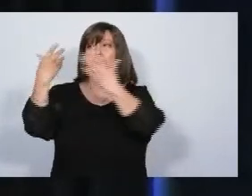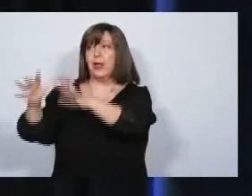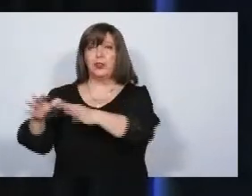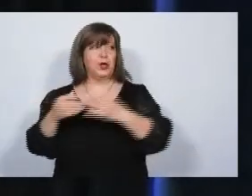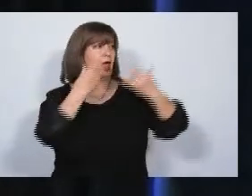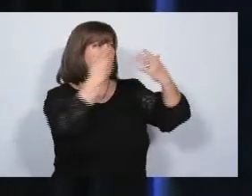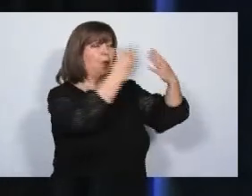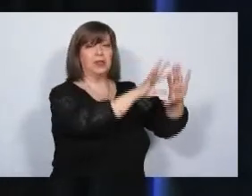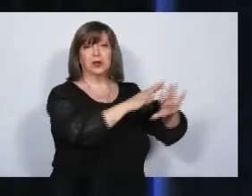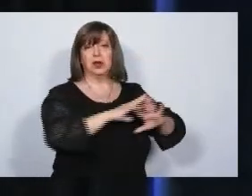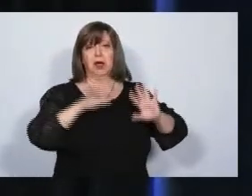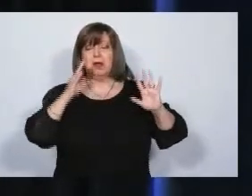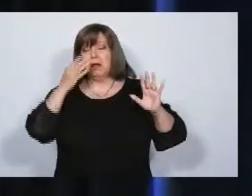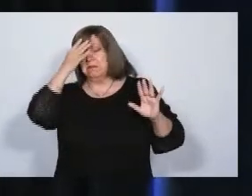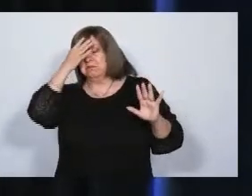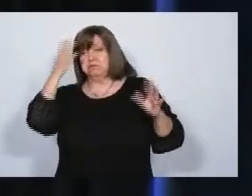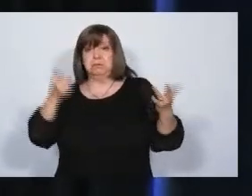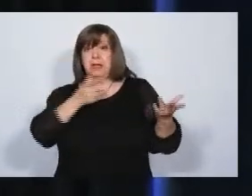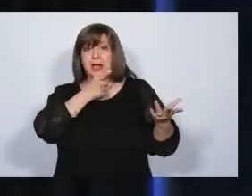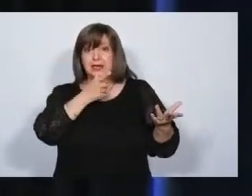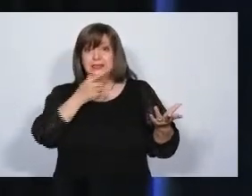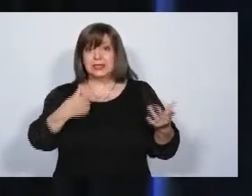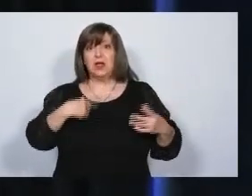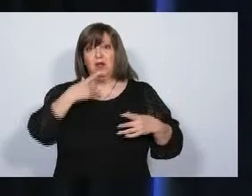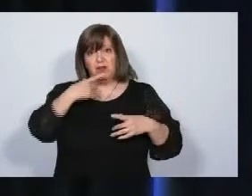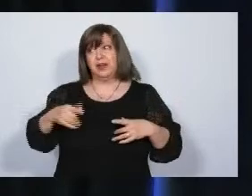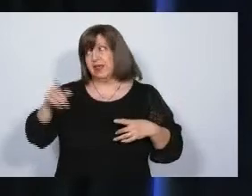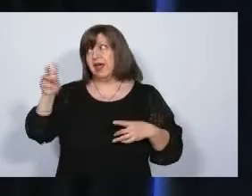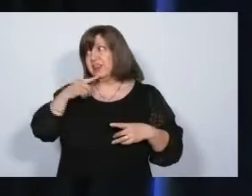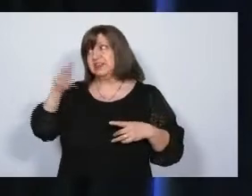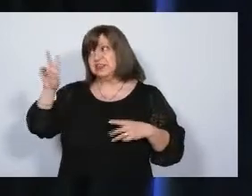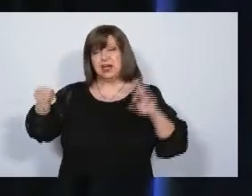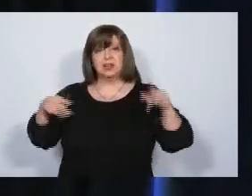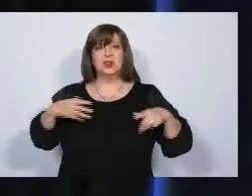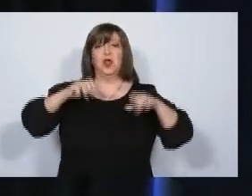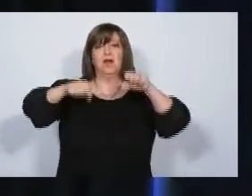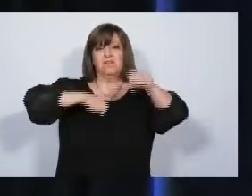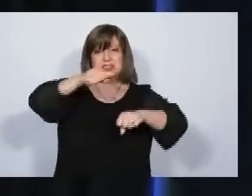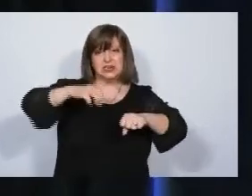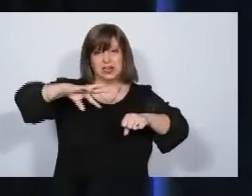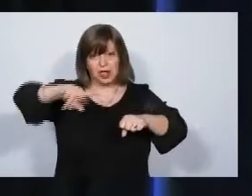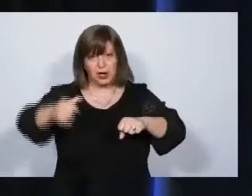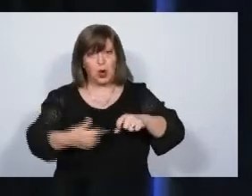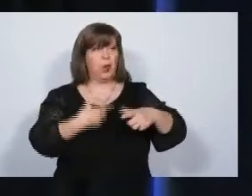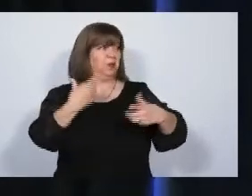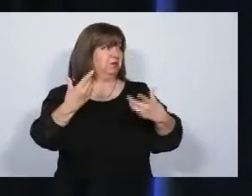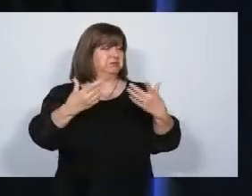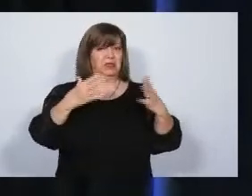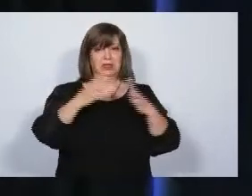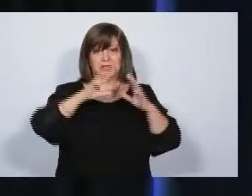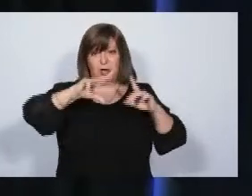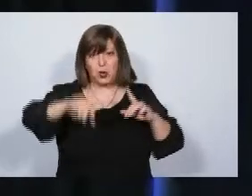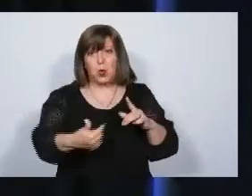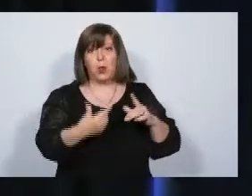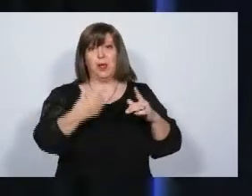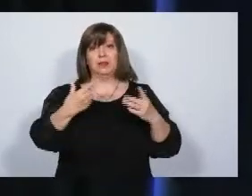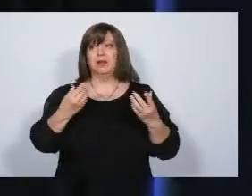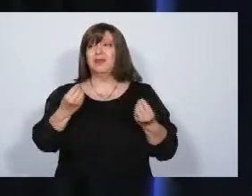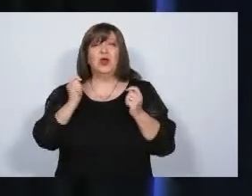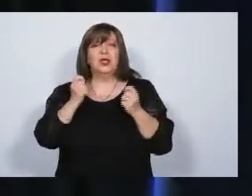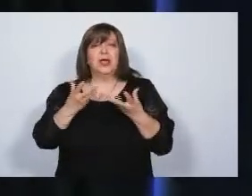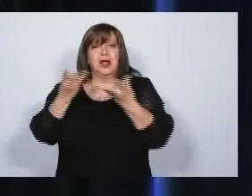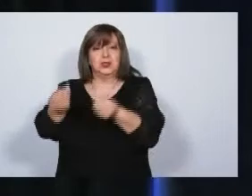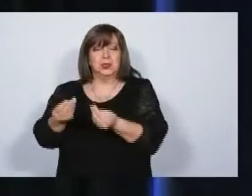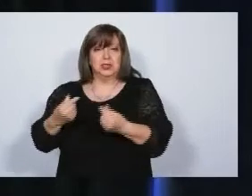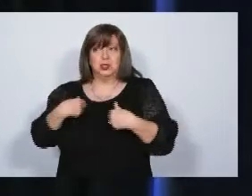Es cierto por ahí lo que dicen estos candidatos de que los roban, les roban la bicicleta, les roban todo. Pero, ¿quién está haciendo algo por ellos?